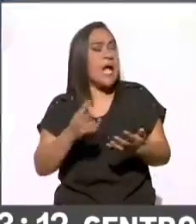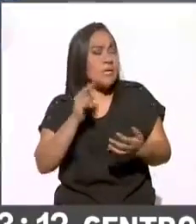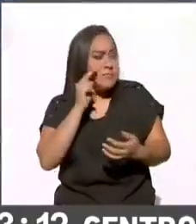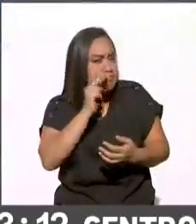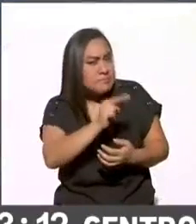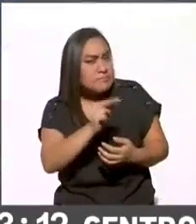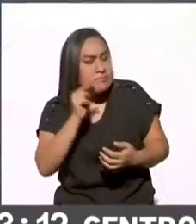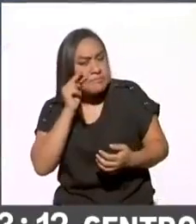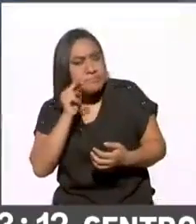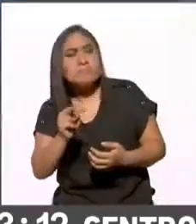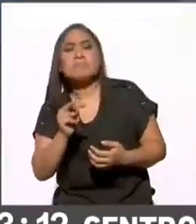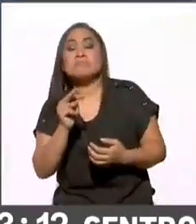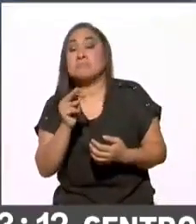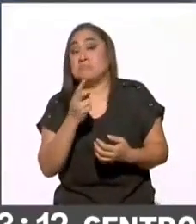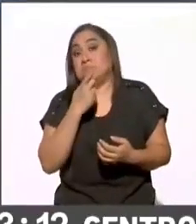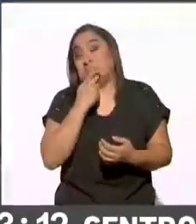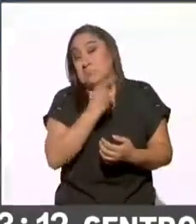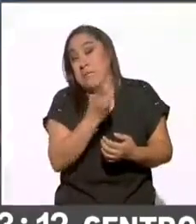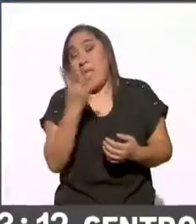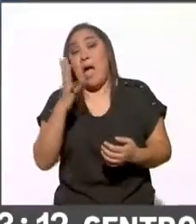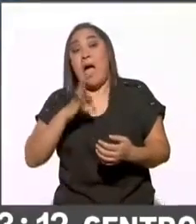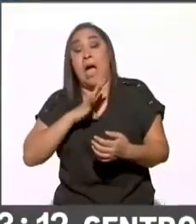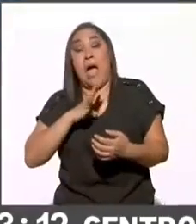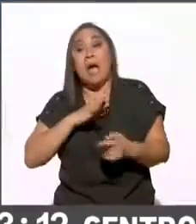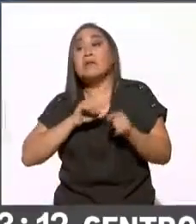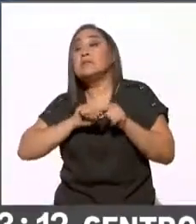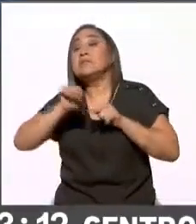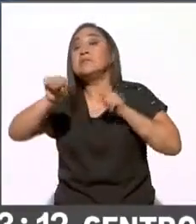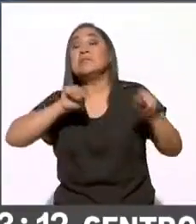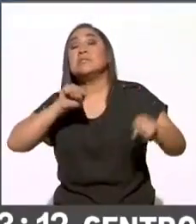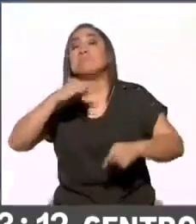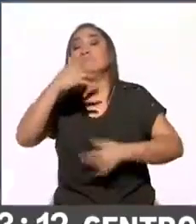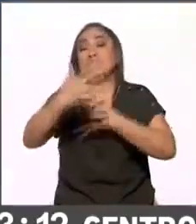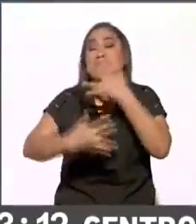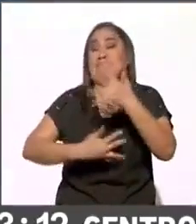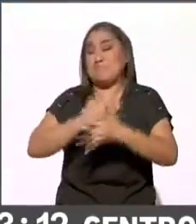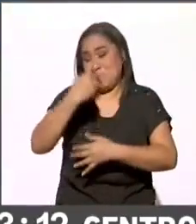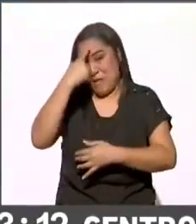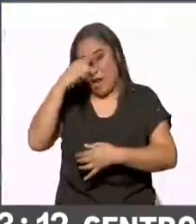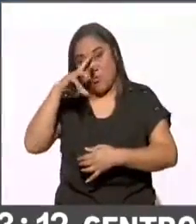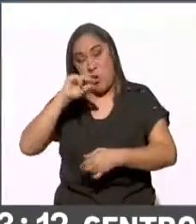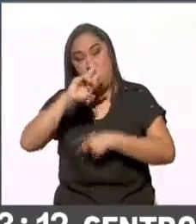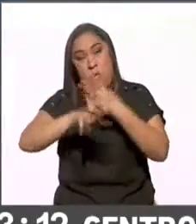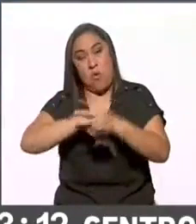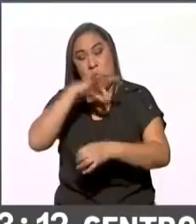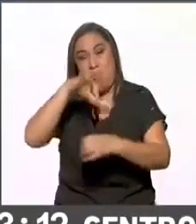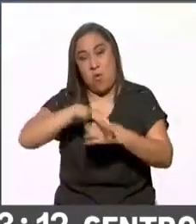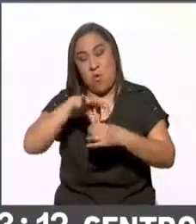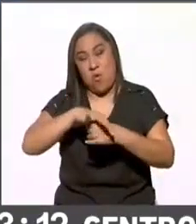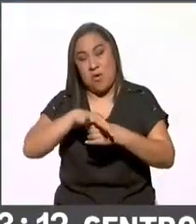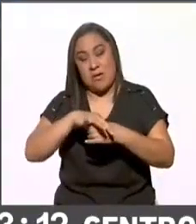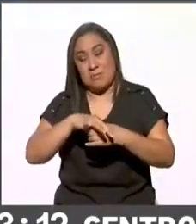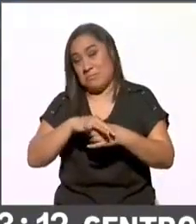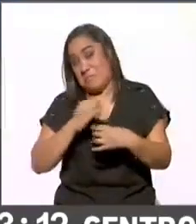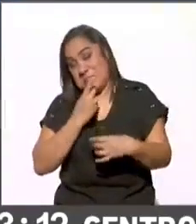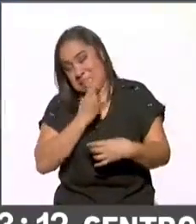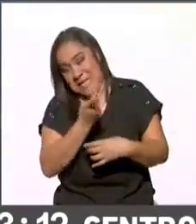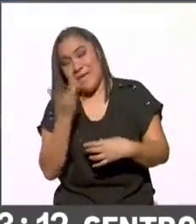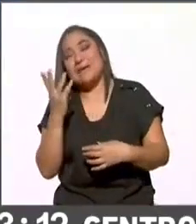sobre supuestos actos de violencia que tenían el fin de inhibir la participación ciudadana. Ahí están